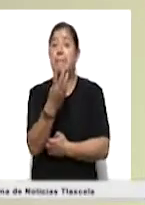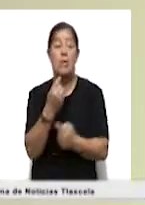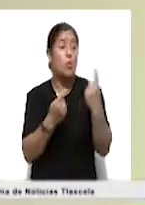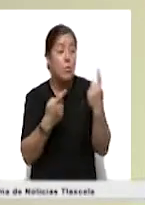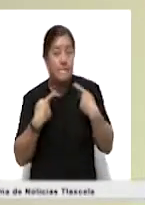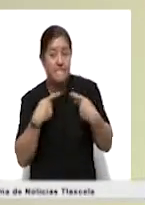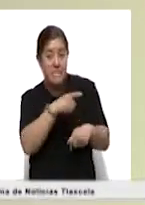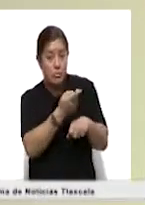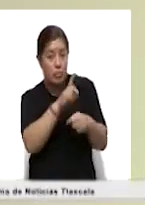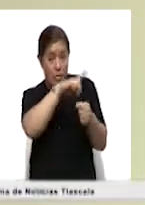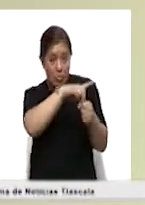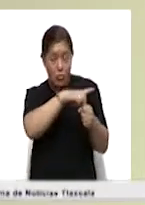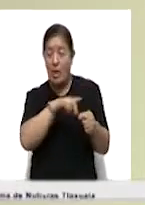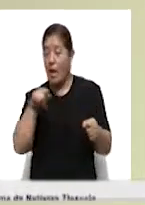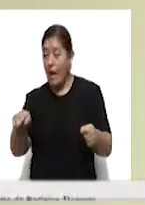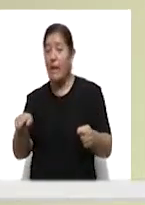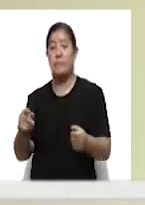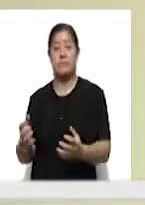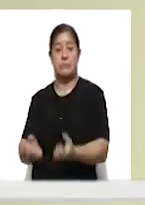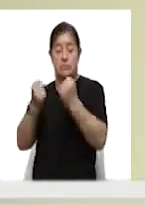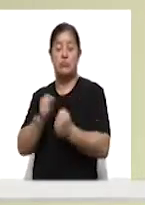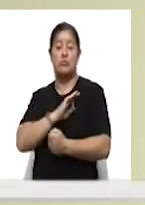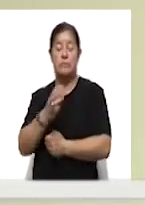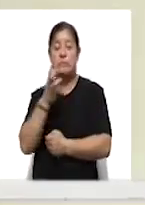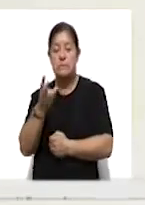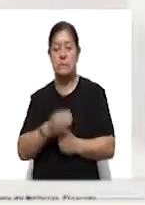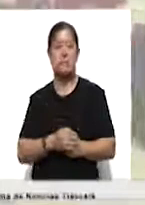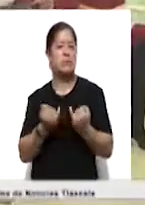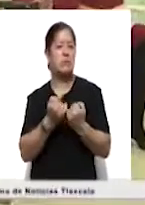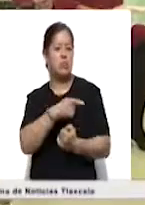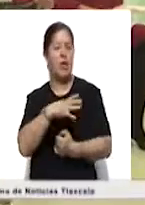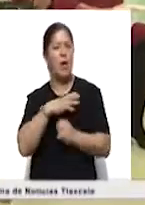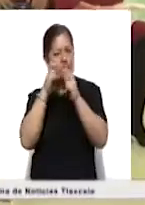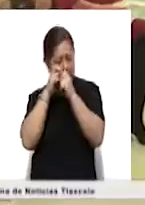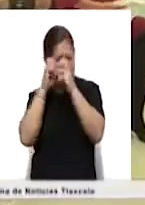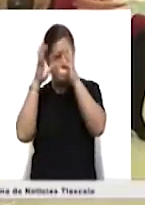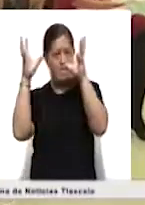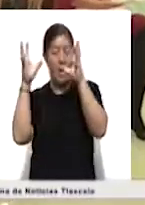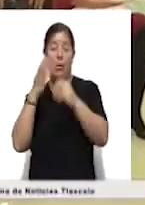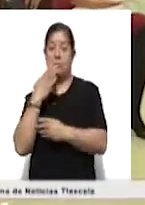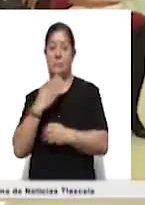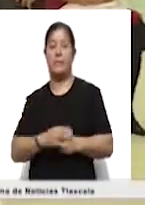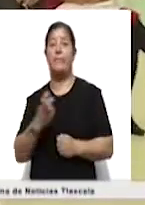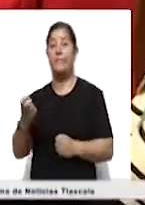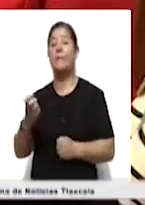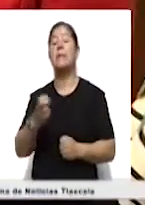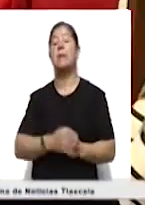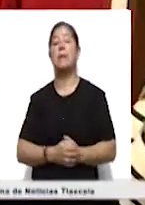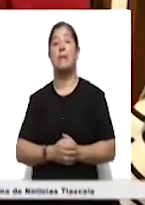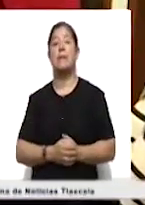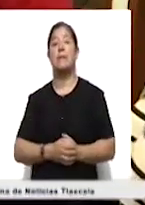salvar la vida. Yo creo que donar sangre ayuda a cumplir sueños e ilusiones. Como parte de la conmemoración, se hizo entrega de